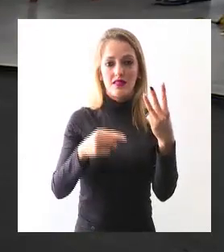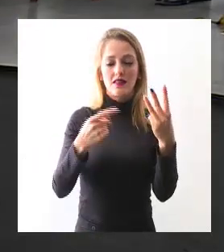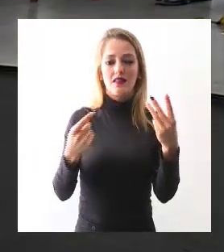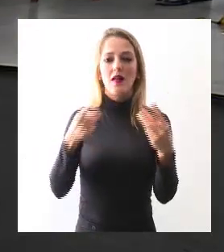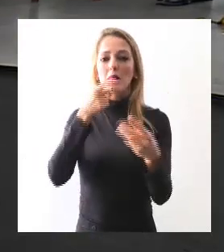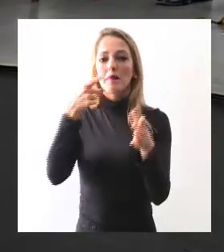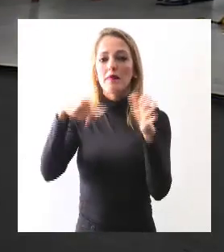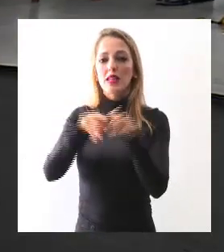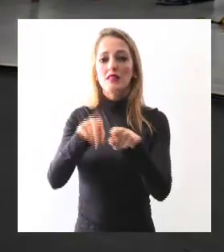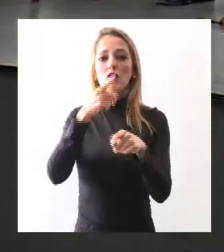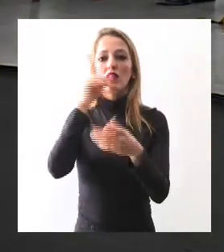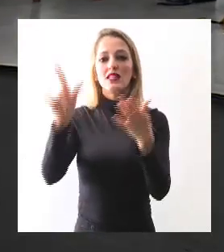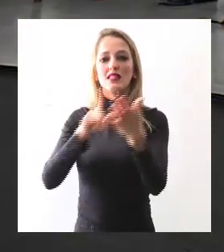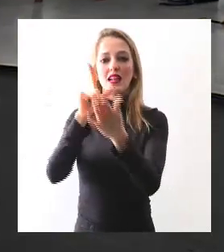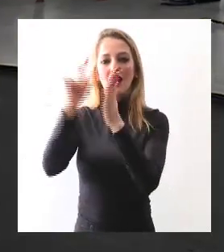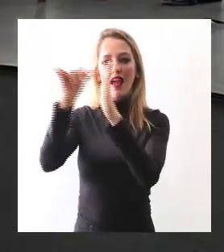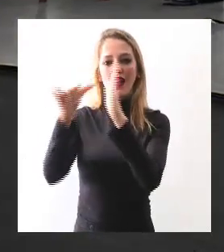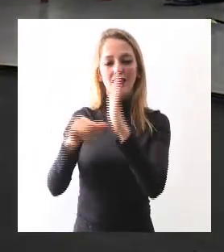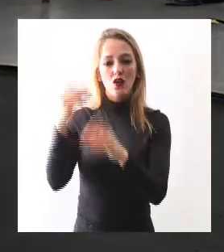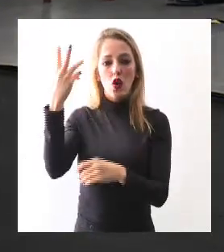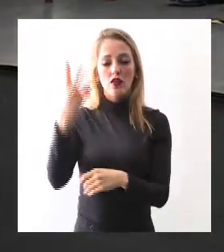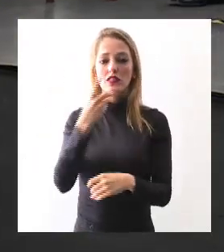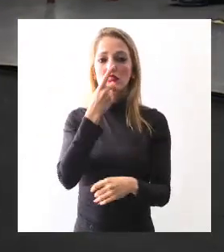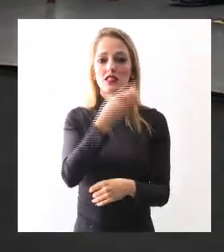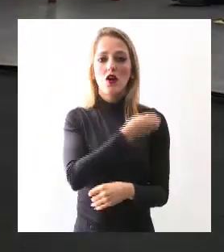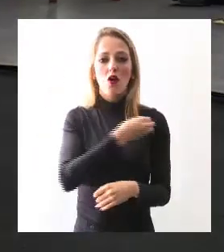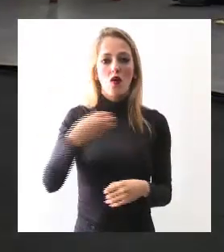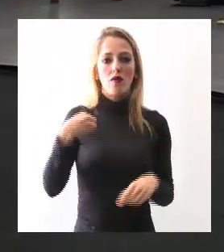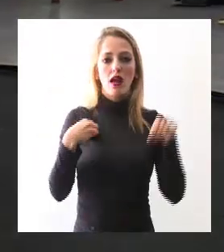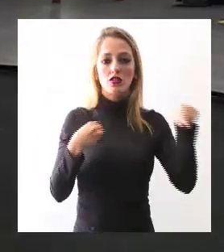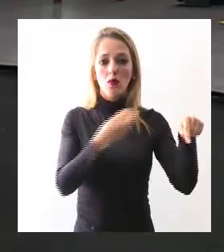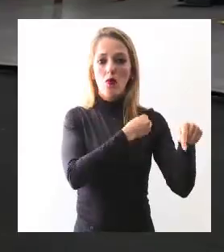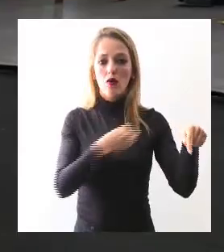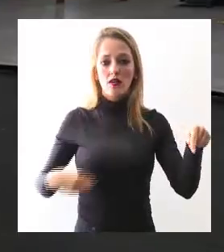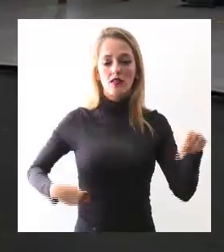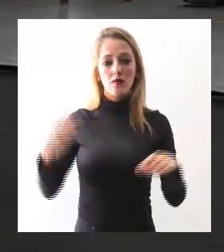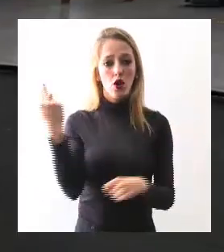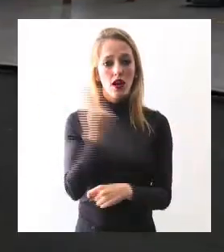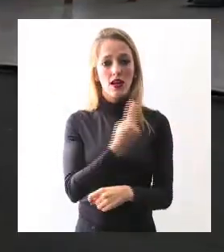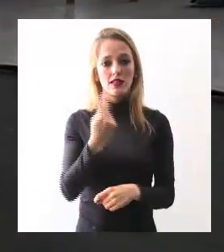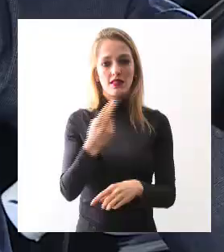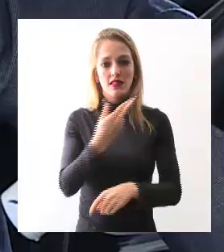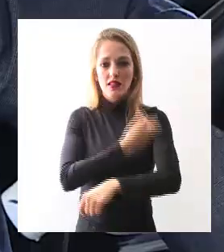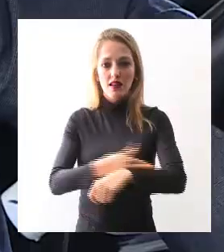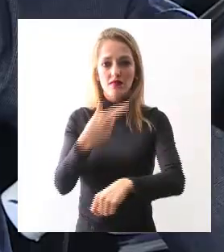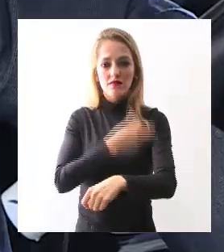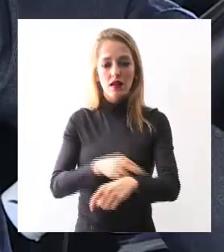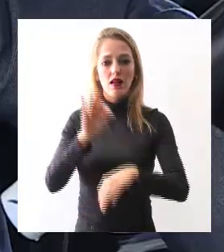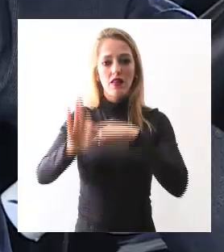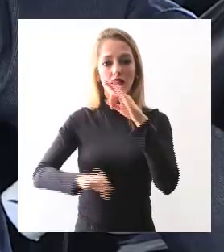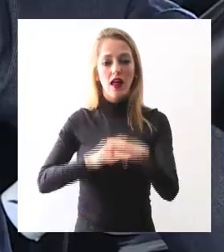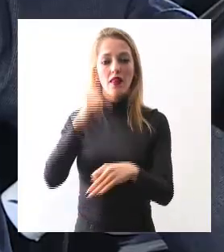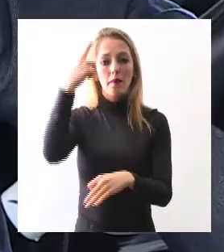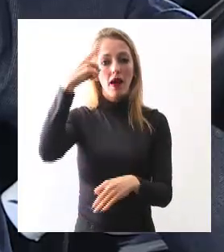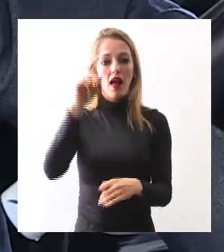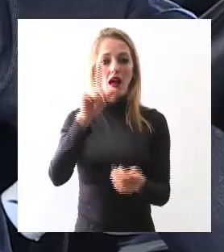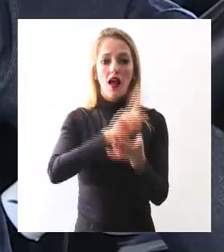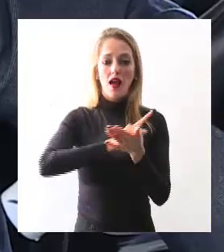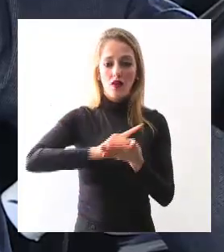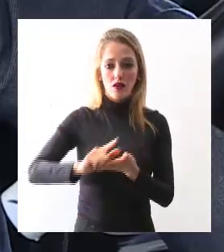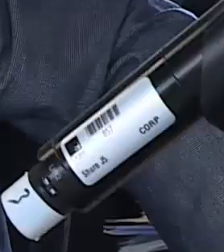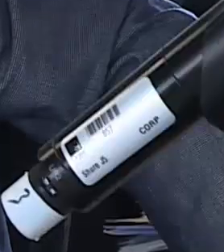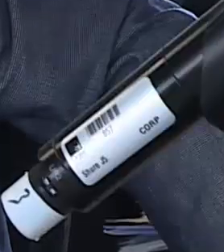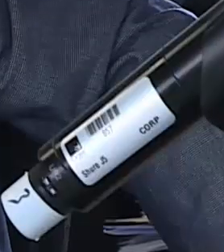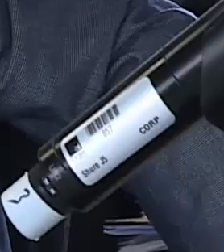artículo 115 en su momento es obligación del municipio llevar a cabo la operación de esas plantas. Sin embargo, la